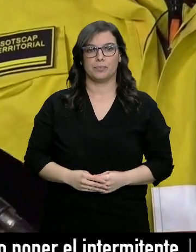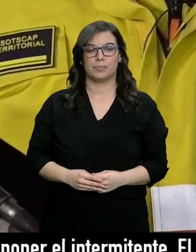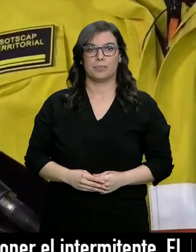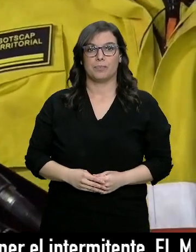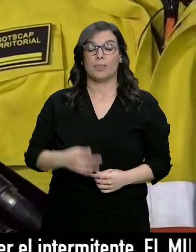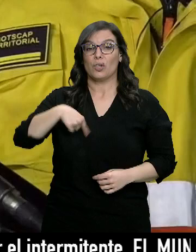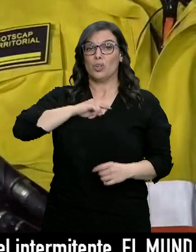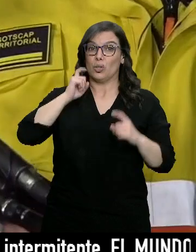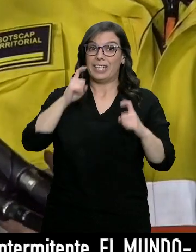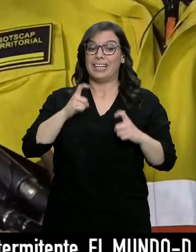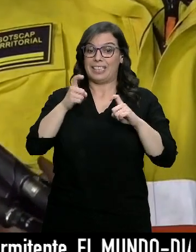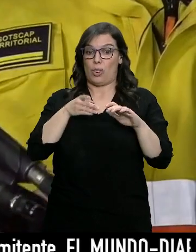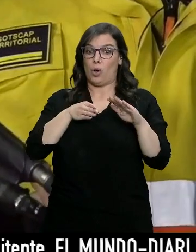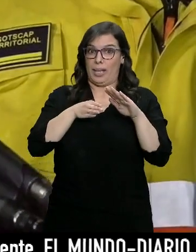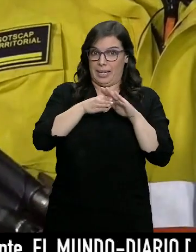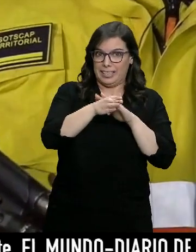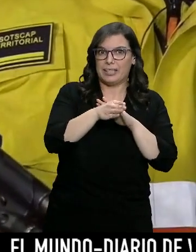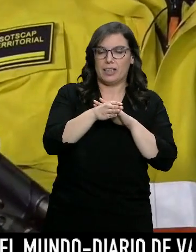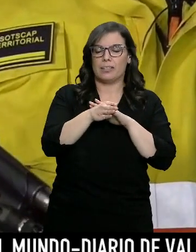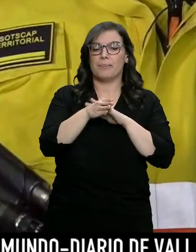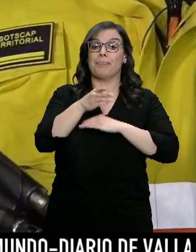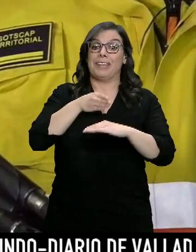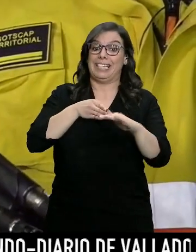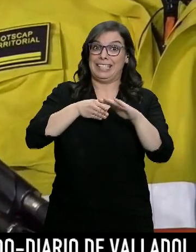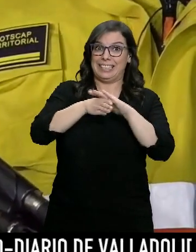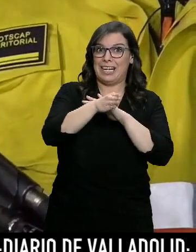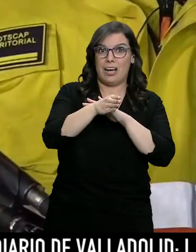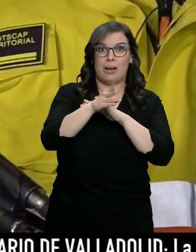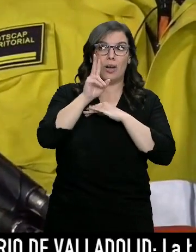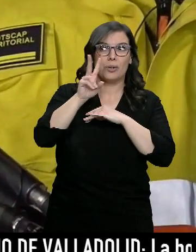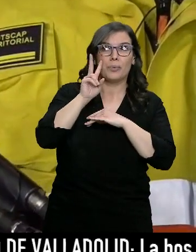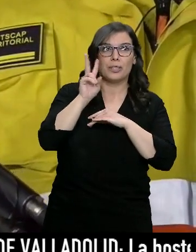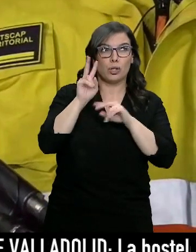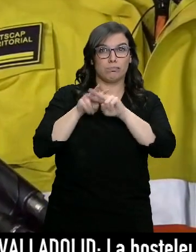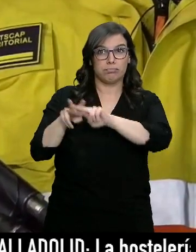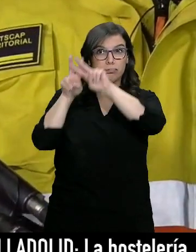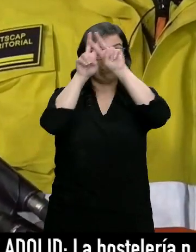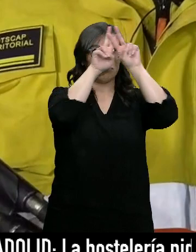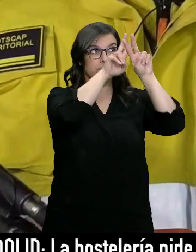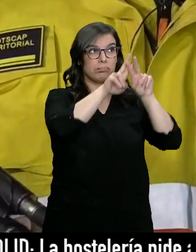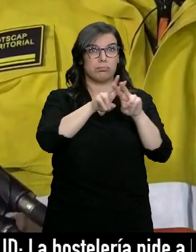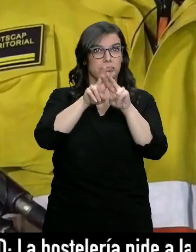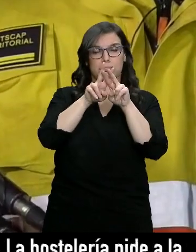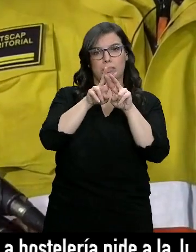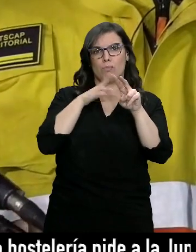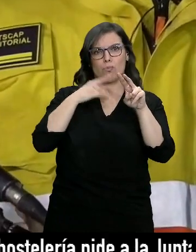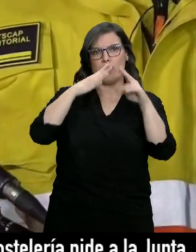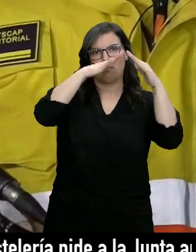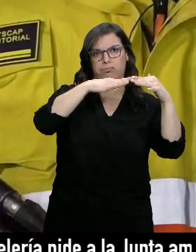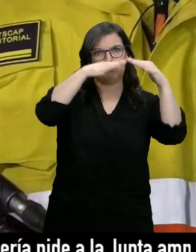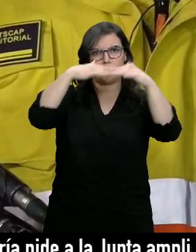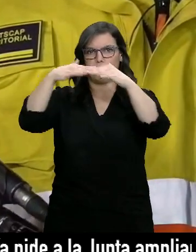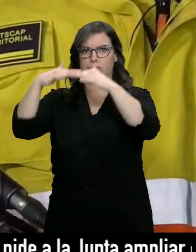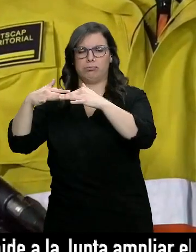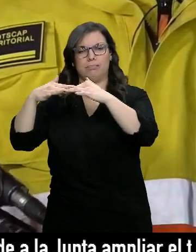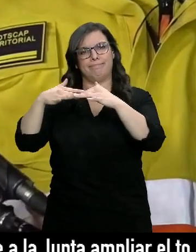Hemos intentado entrar, de hecho hemos entrado en el interior del edificio, pero se han experimentado, se han observado colapsos secundarios